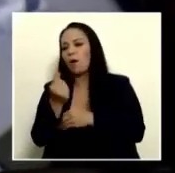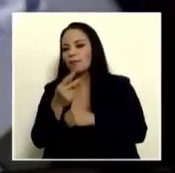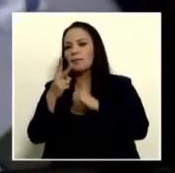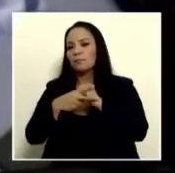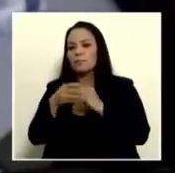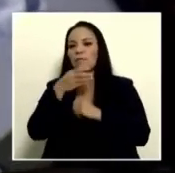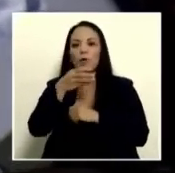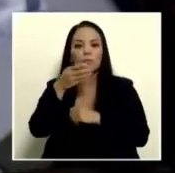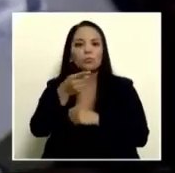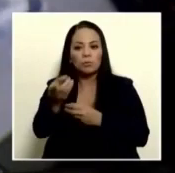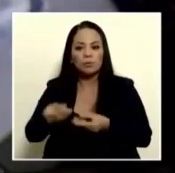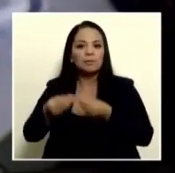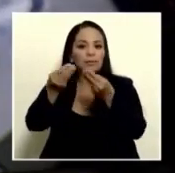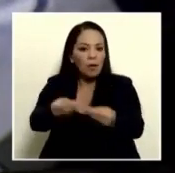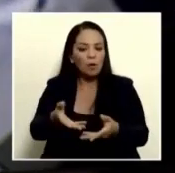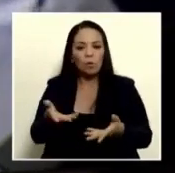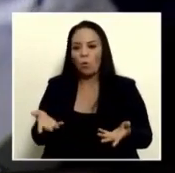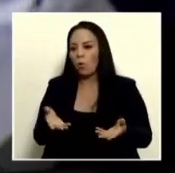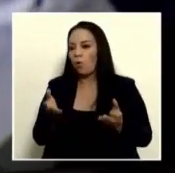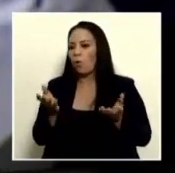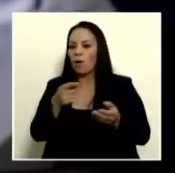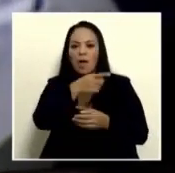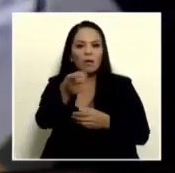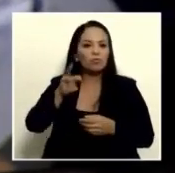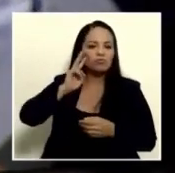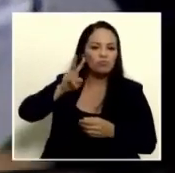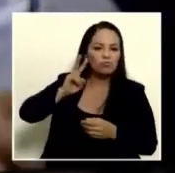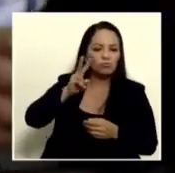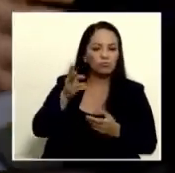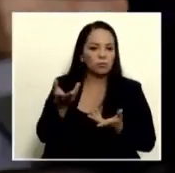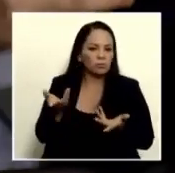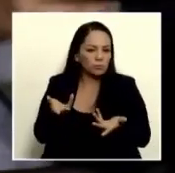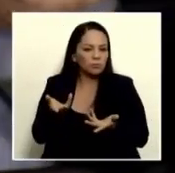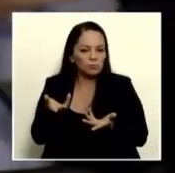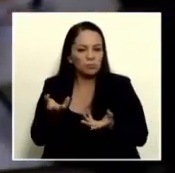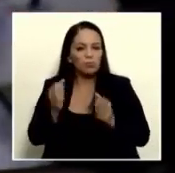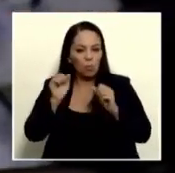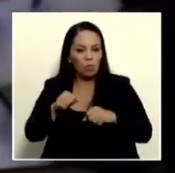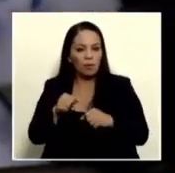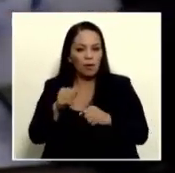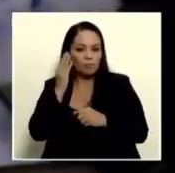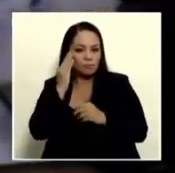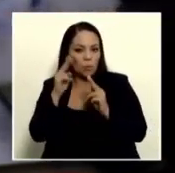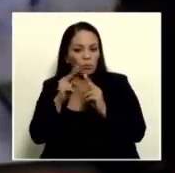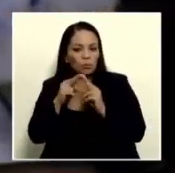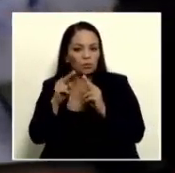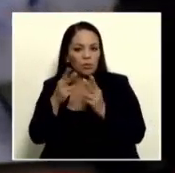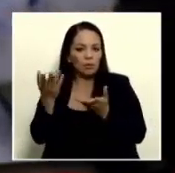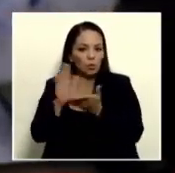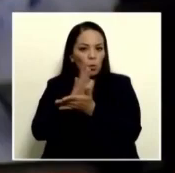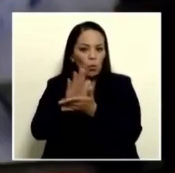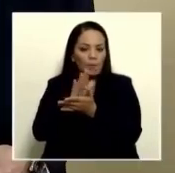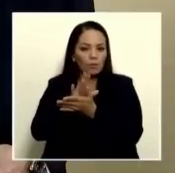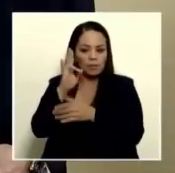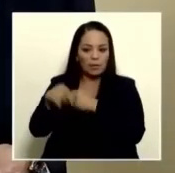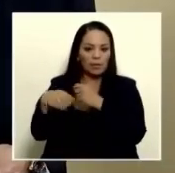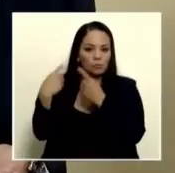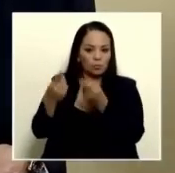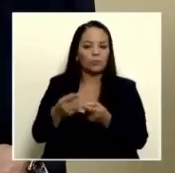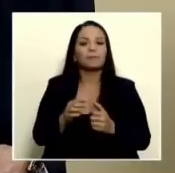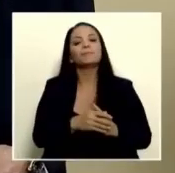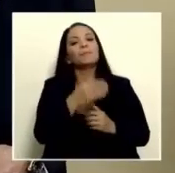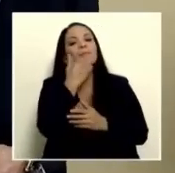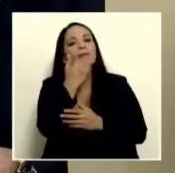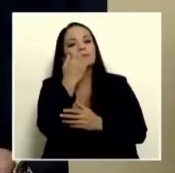recomendaciones hicieron si no les hicieron caso y si se pueden conocer pues esos esos documentos a lo largo de estos siete años gracias Gracias